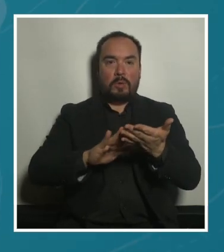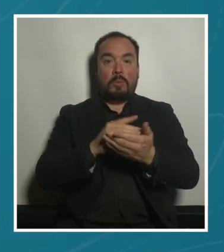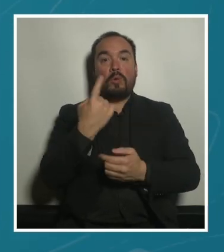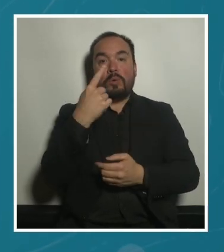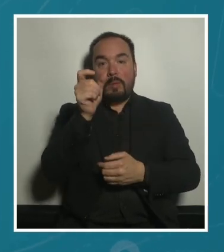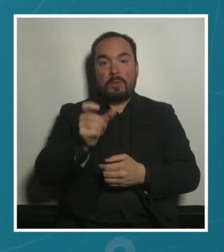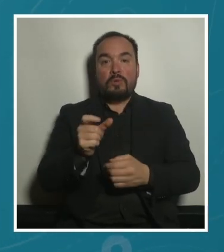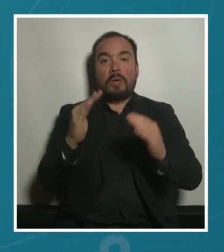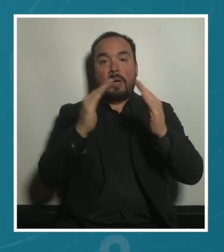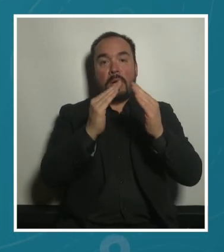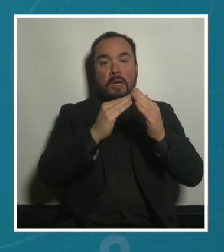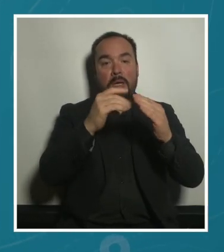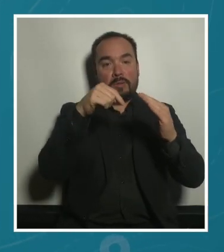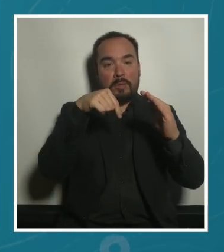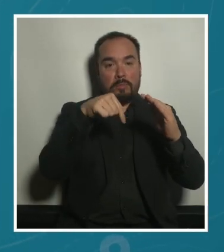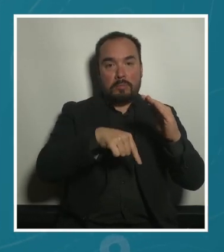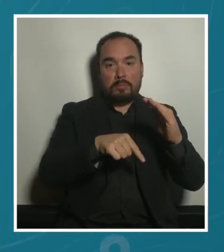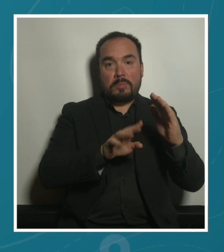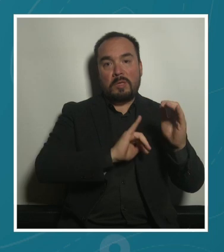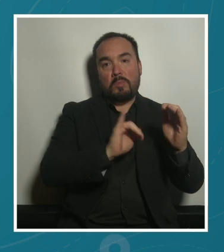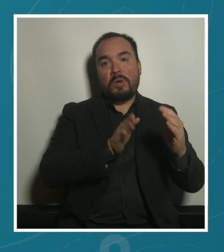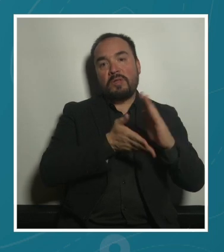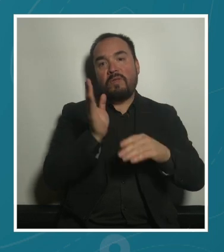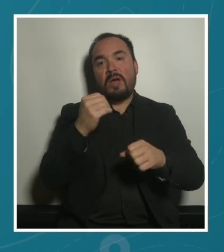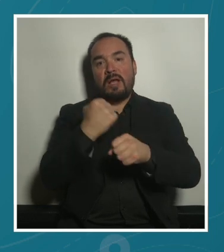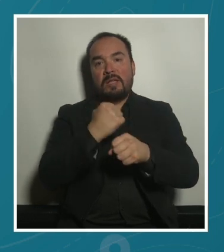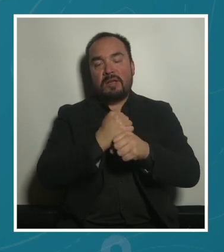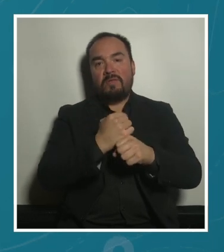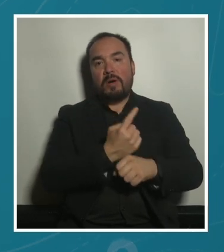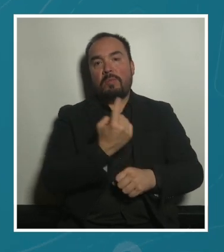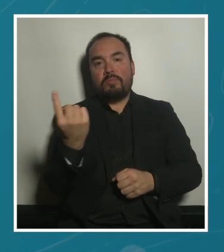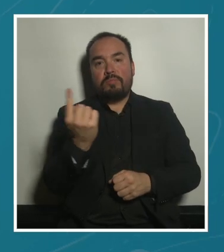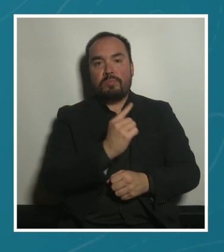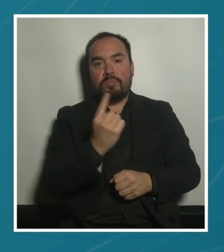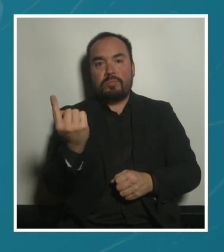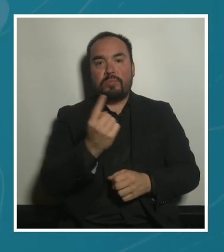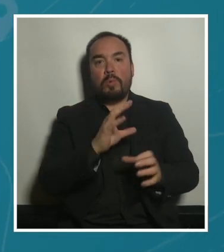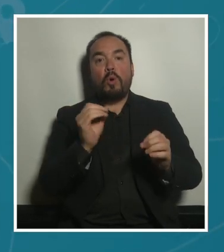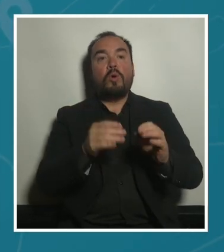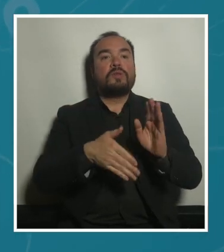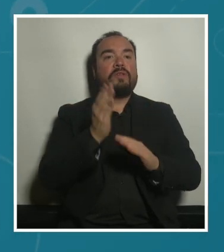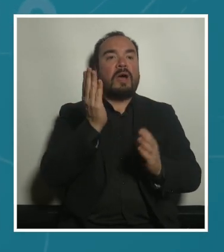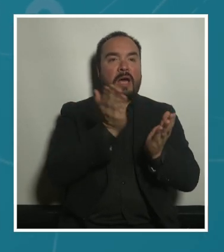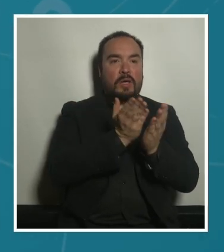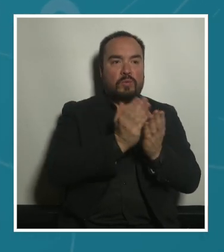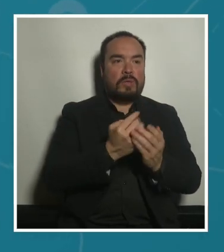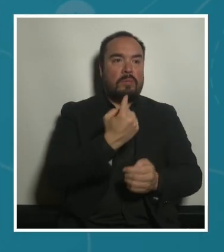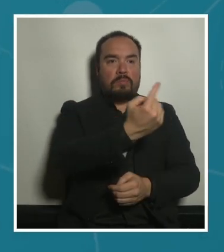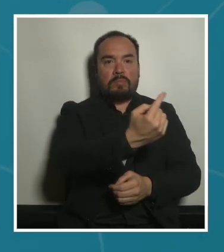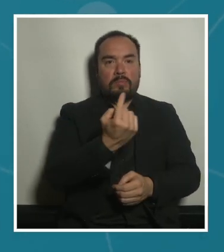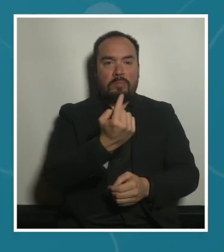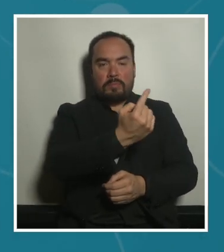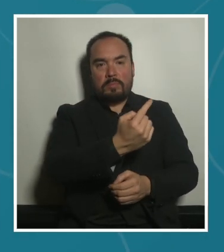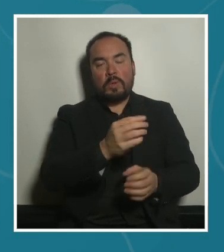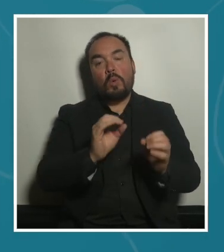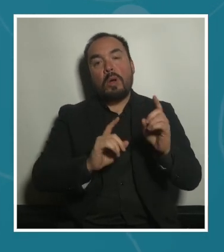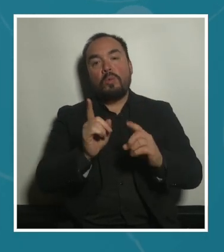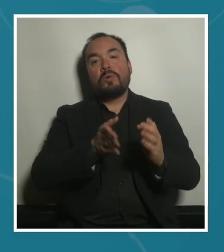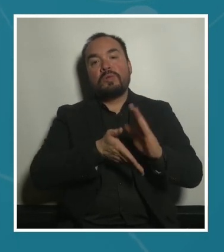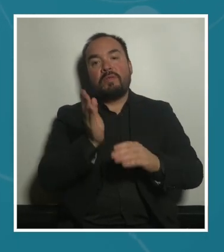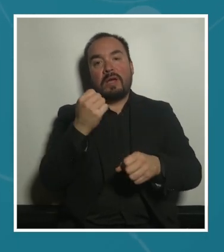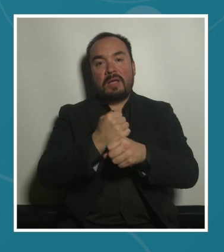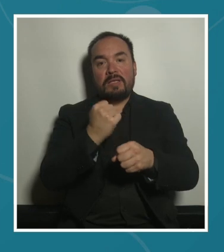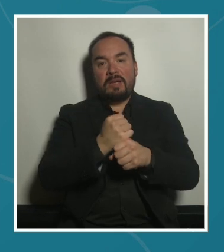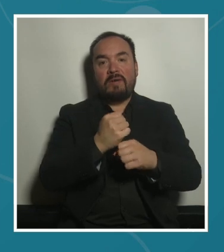casa al trabajo que siempre tiene una actividad de trabajo remunerado que a lo mejor es un recorrido un poco más largo